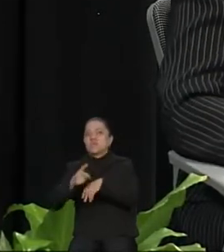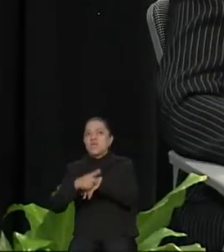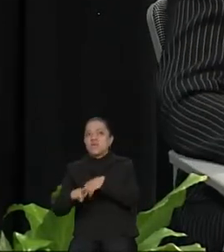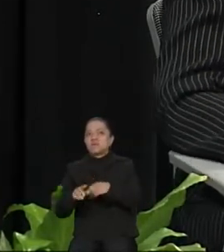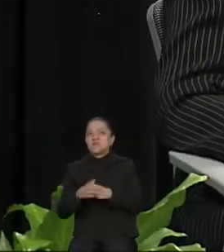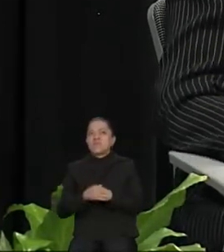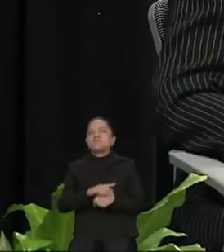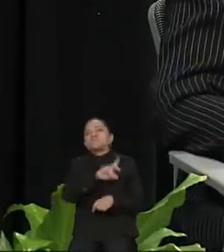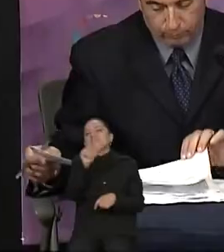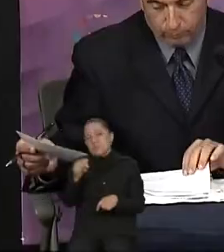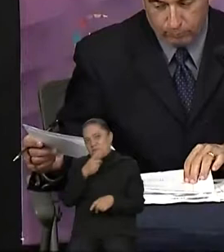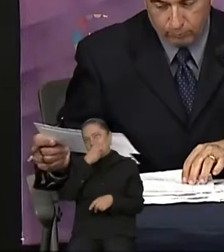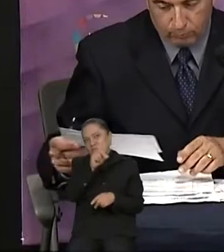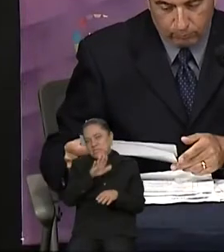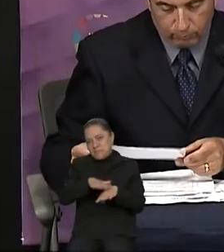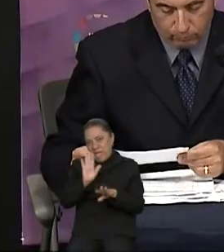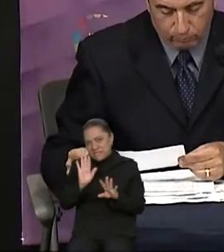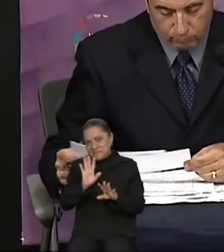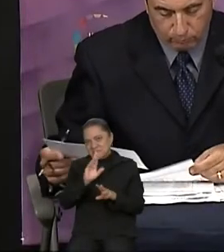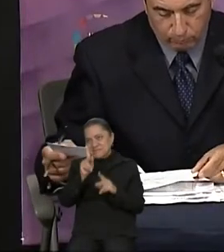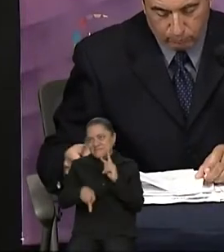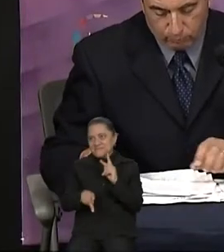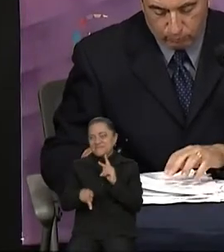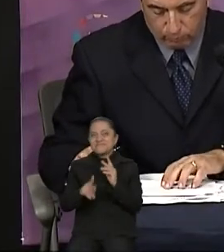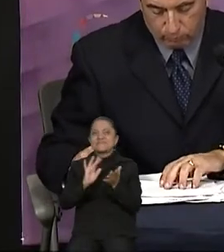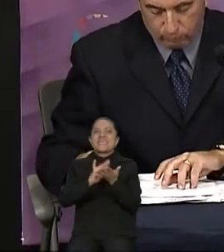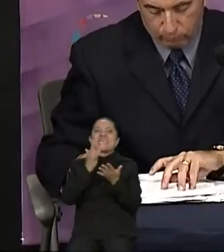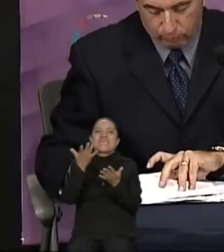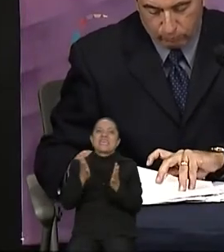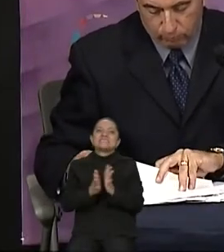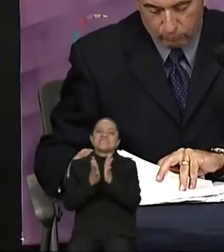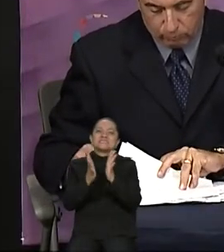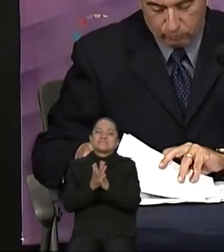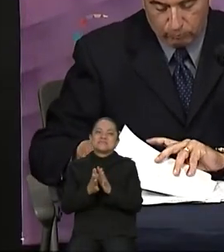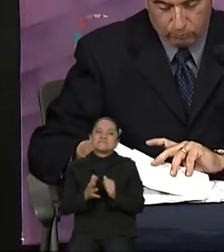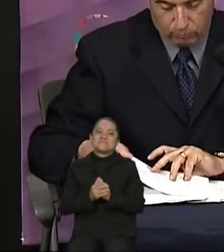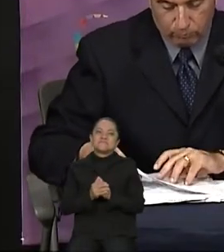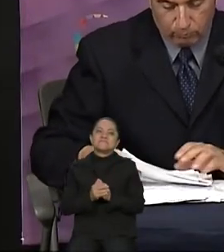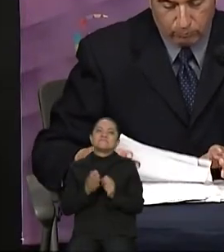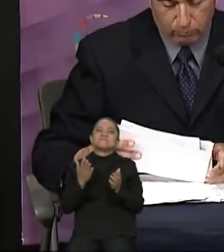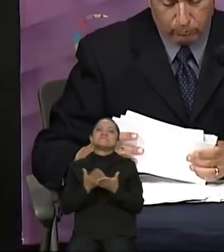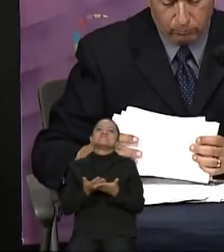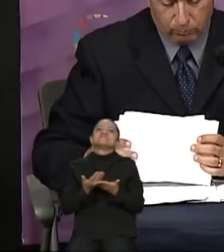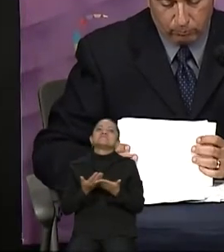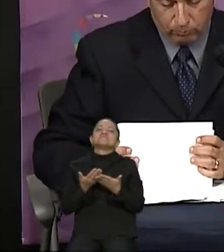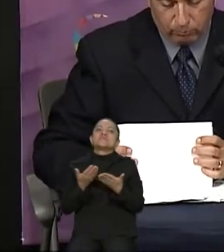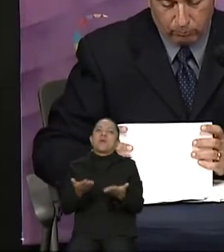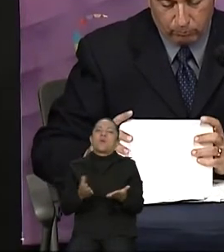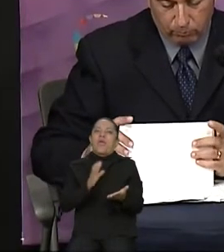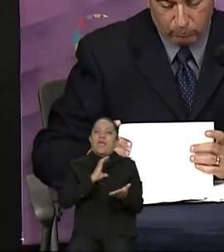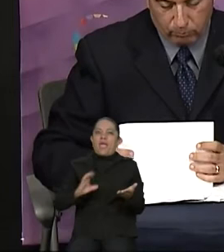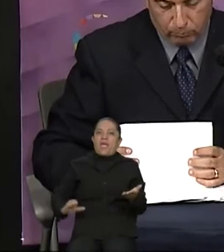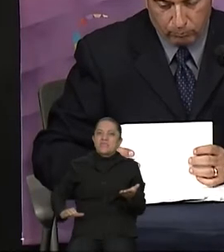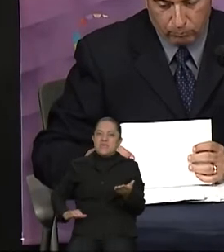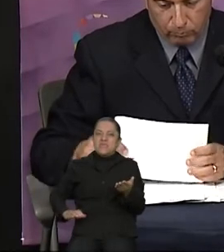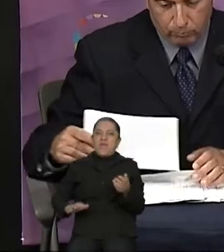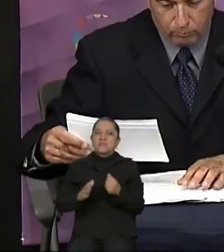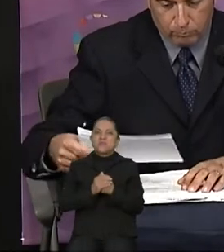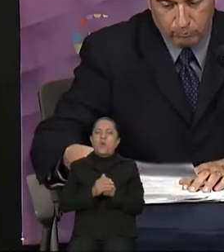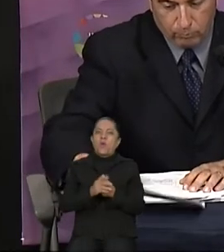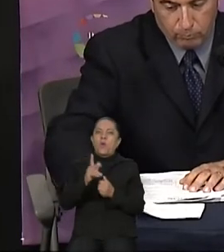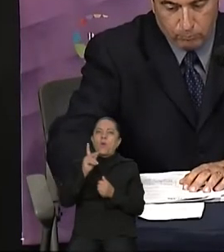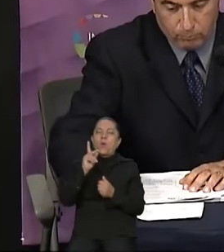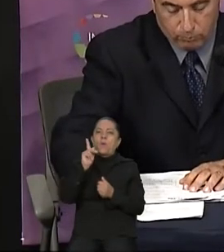demás. Gracias, candidata, por su participación. Ahora es momento de escuchar al candidato del Partido de la Revolución